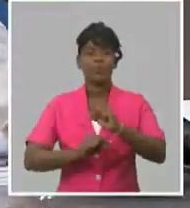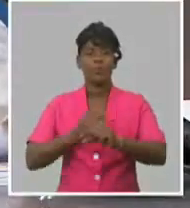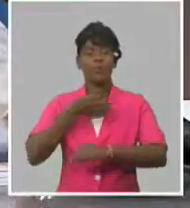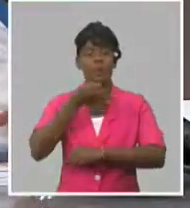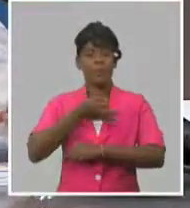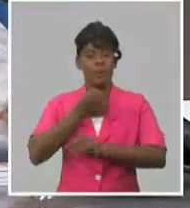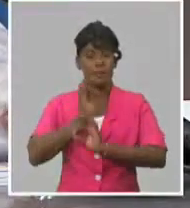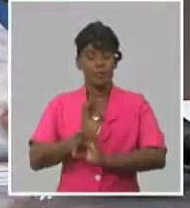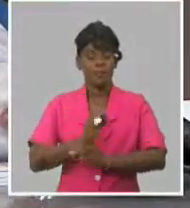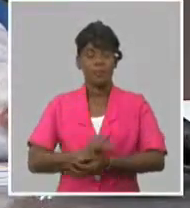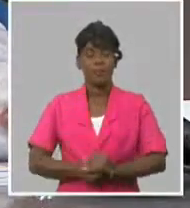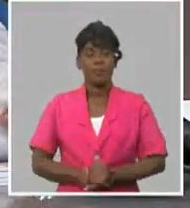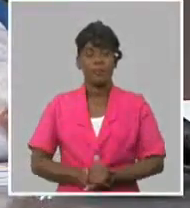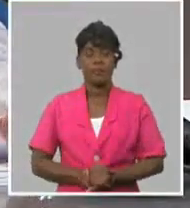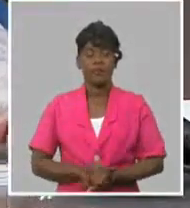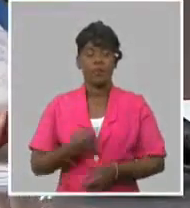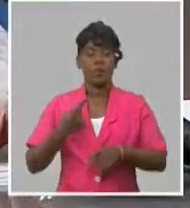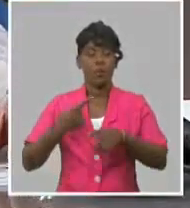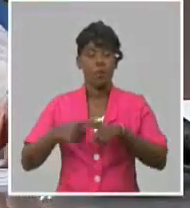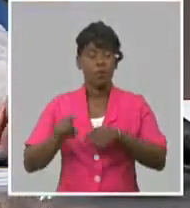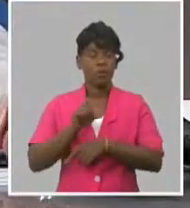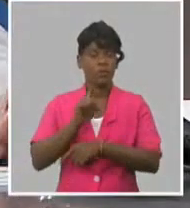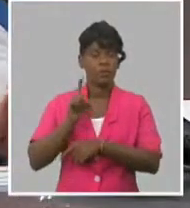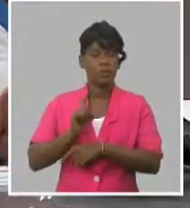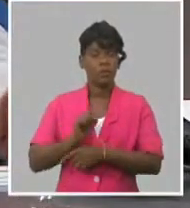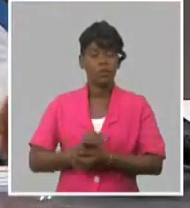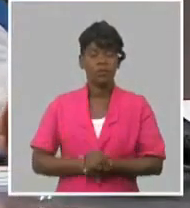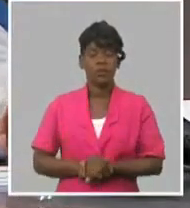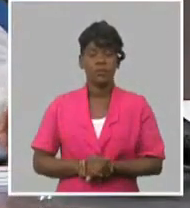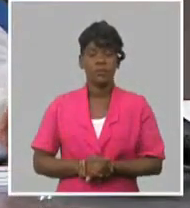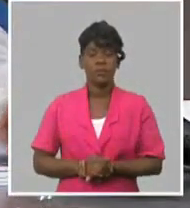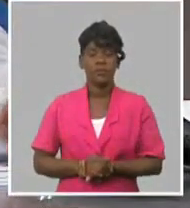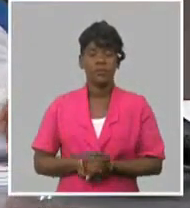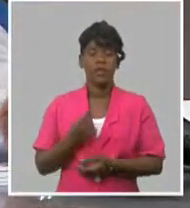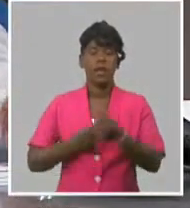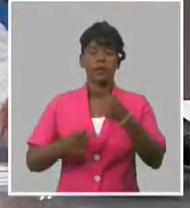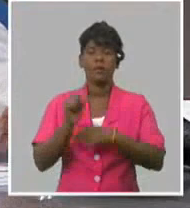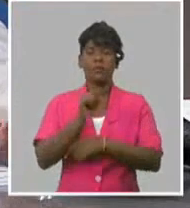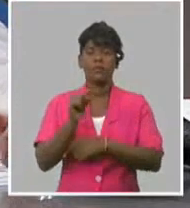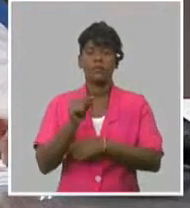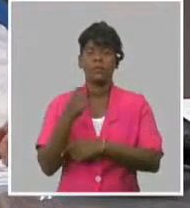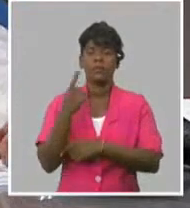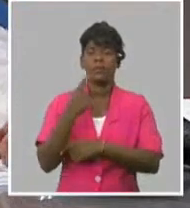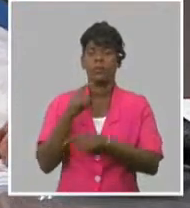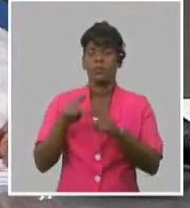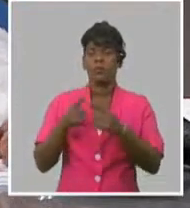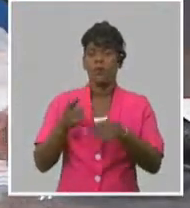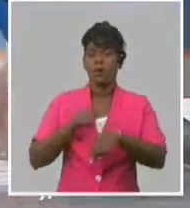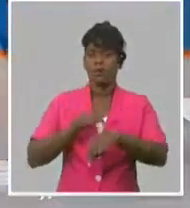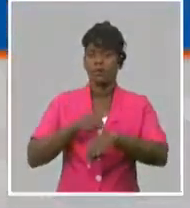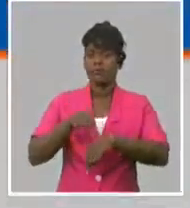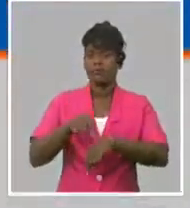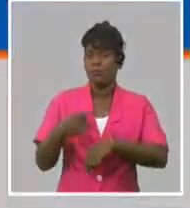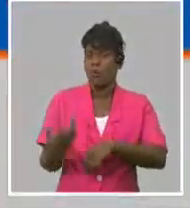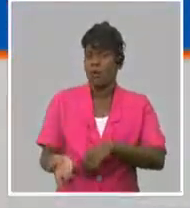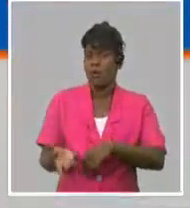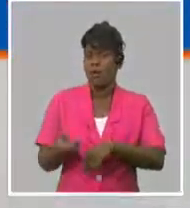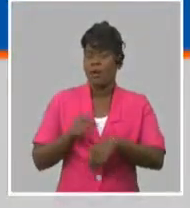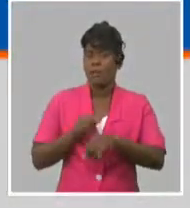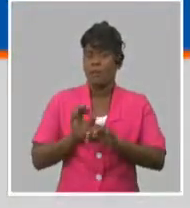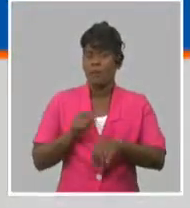La otra pregunta es por qué en estos momentos. A mí me parece que es también